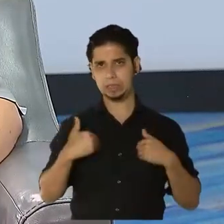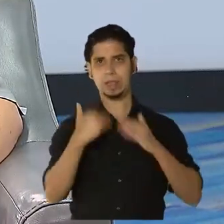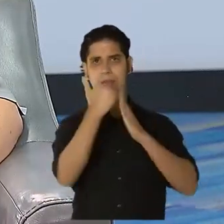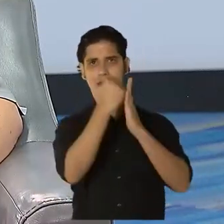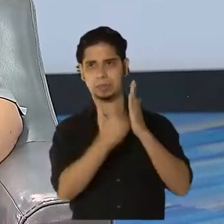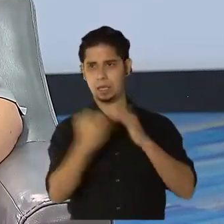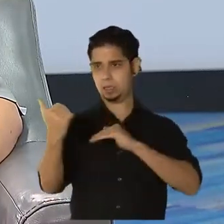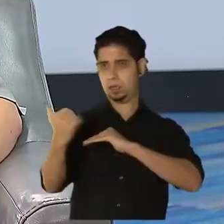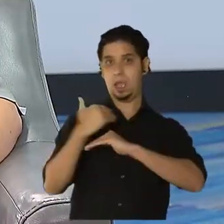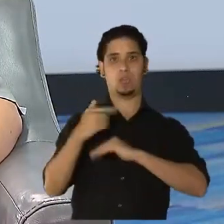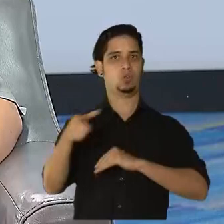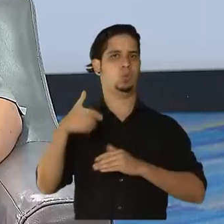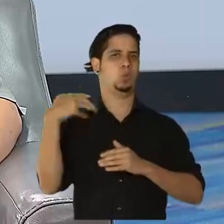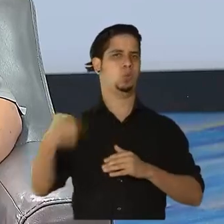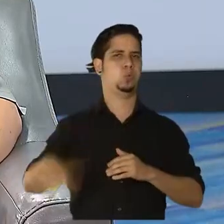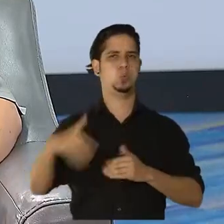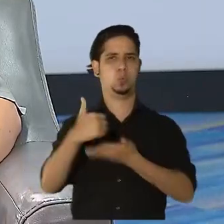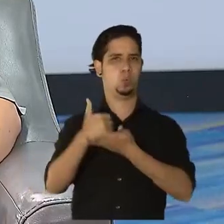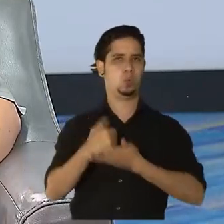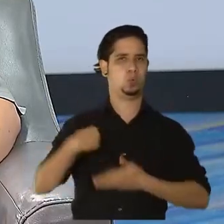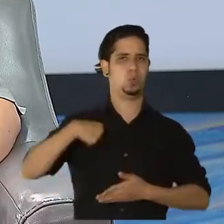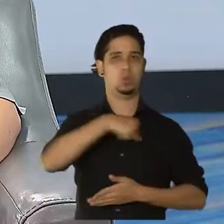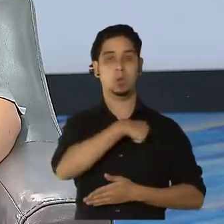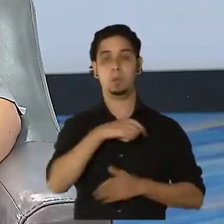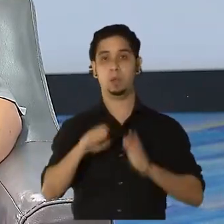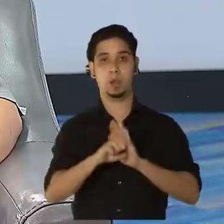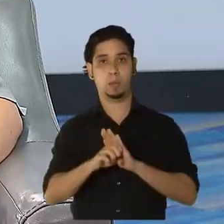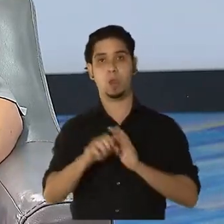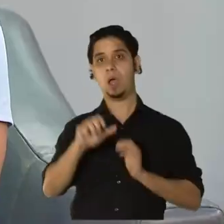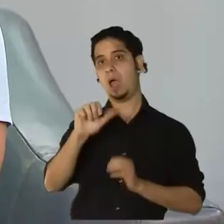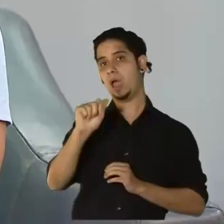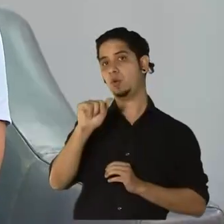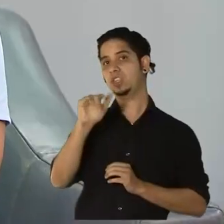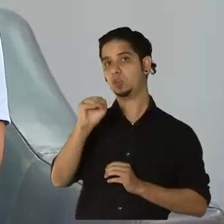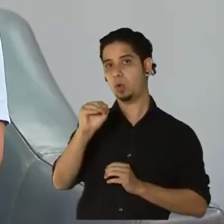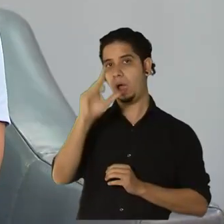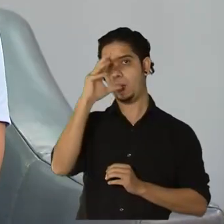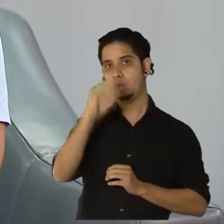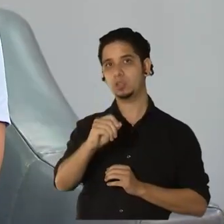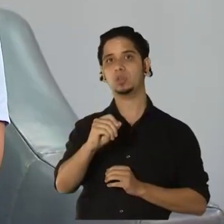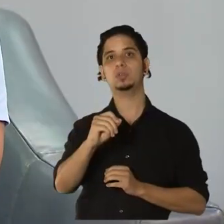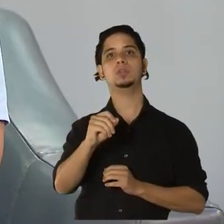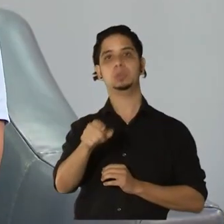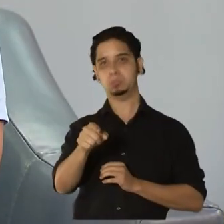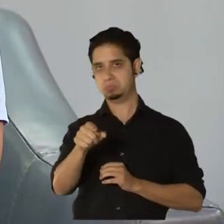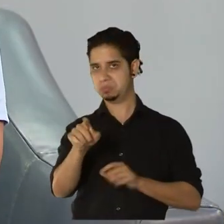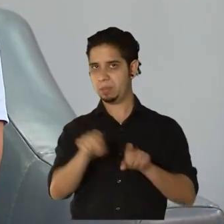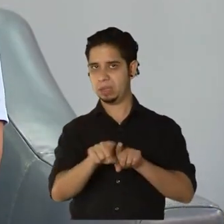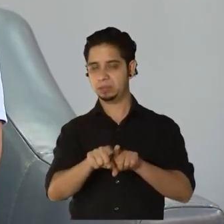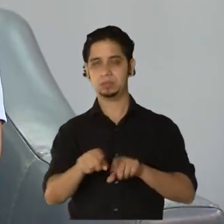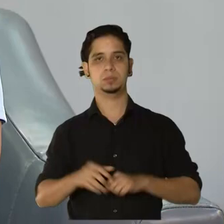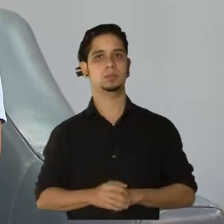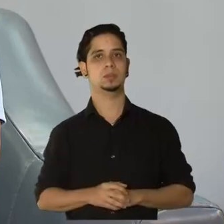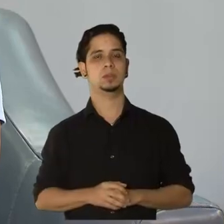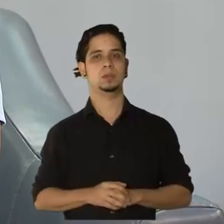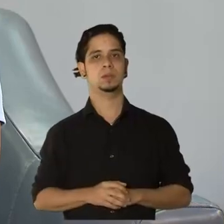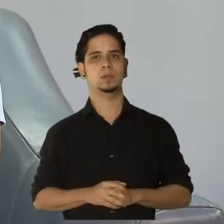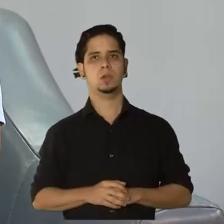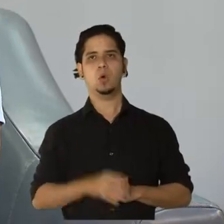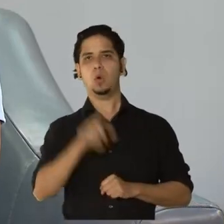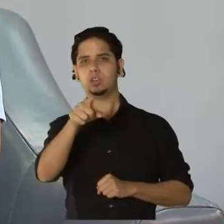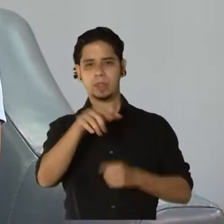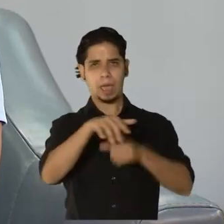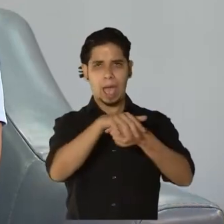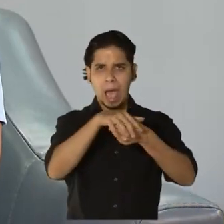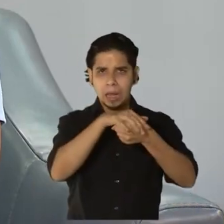ayudado mucho. Por ejemplo, hemos hecho actividades ahí bonitos. A eso le iba a preguntar, sea, porque el colegio está acá en Atorrey, pero ustedes entonces